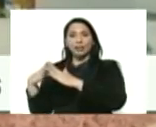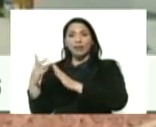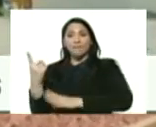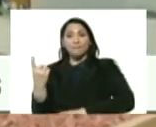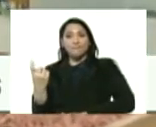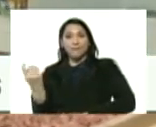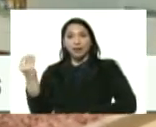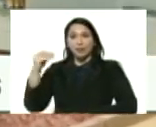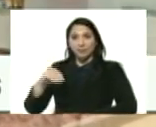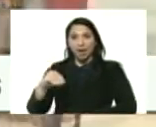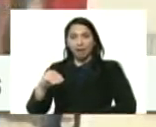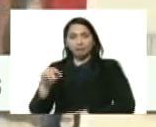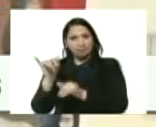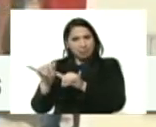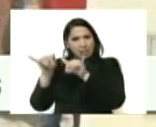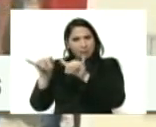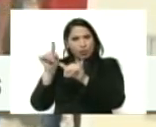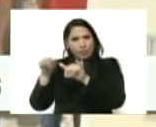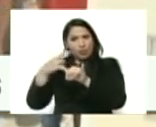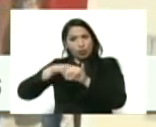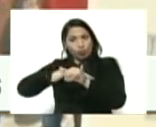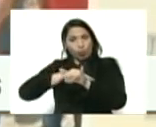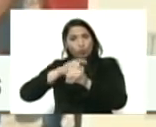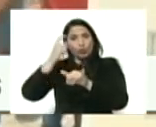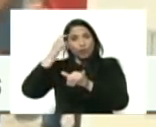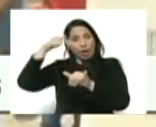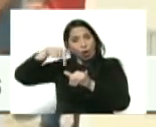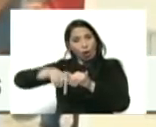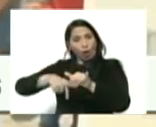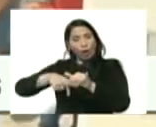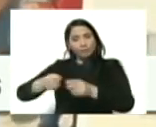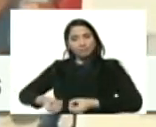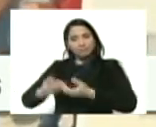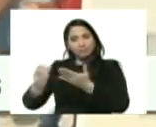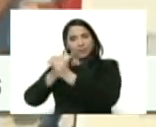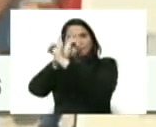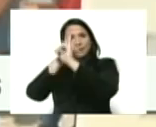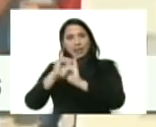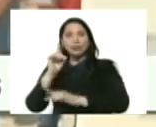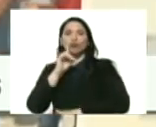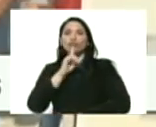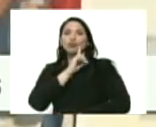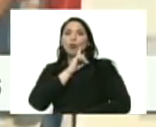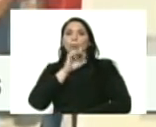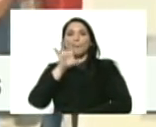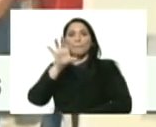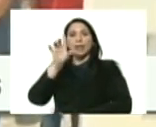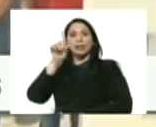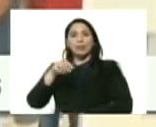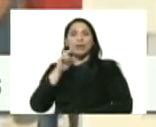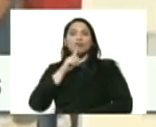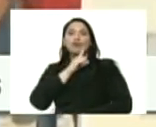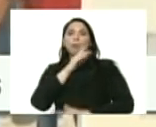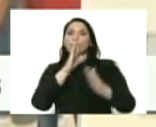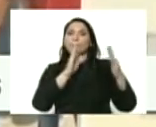complejo, por eso nosotros el día de hoy la entregamos felizmente a nombre de esta patria, a nombre de la esperanza y el futuro de Venezuela,